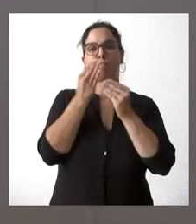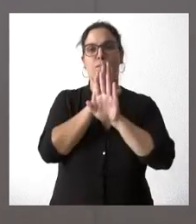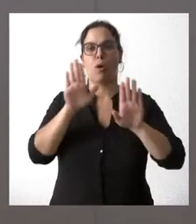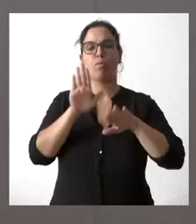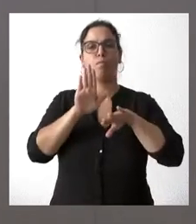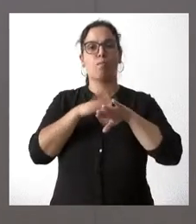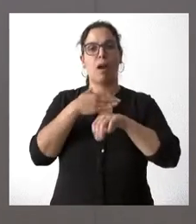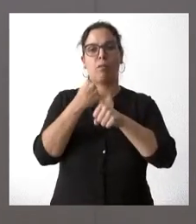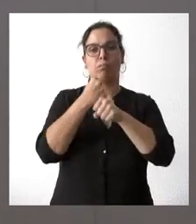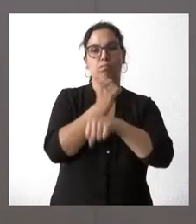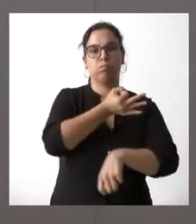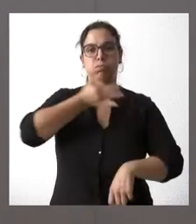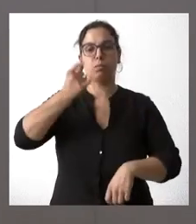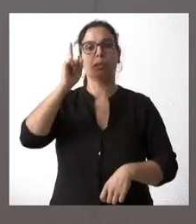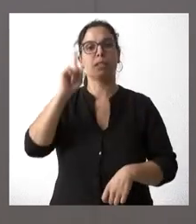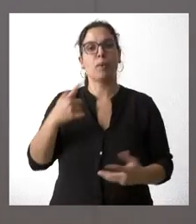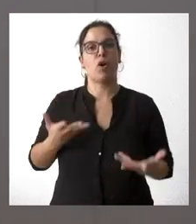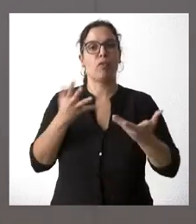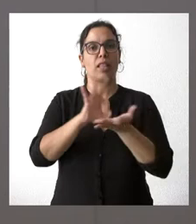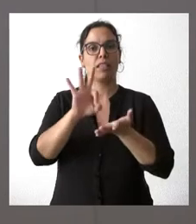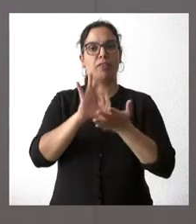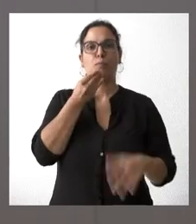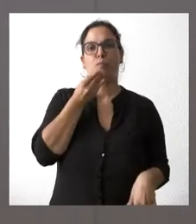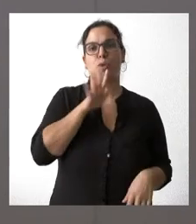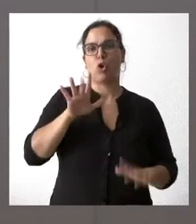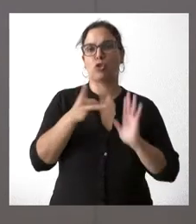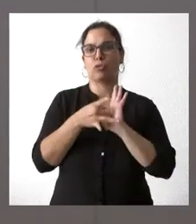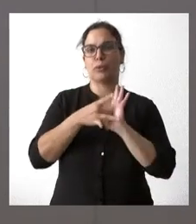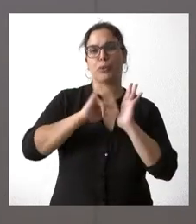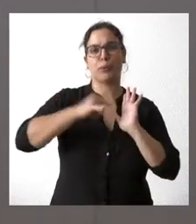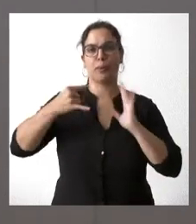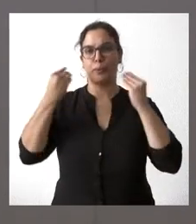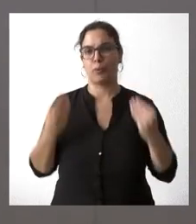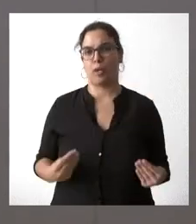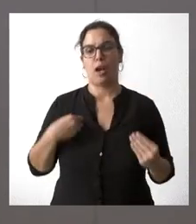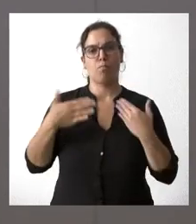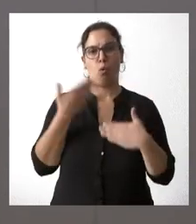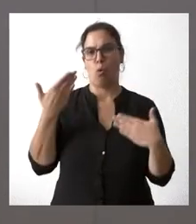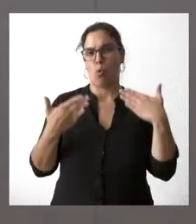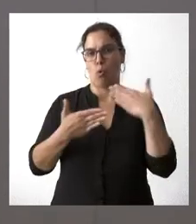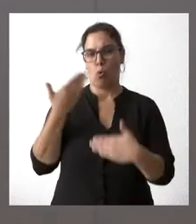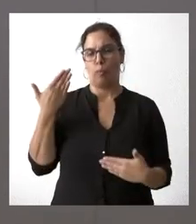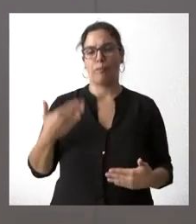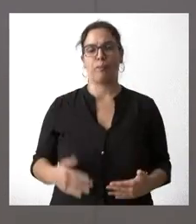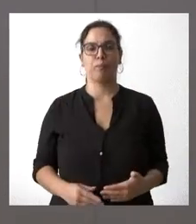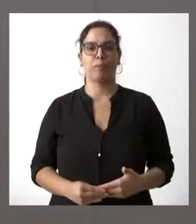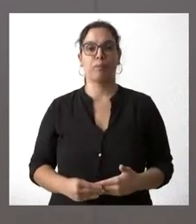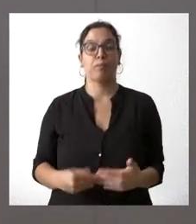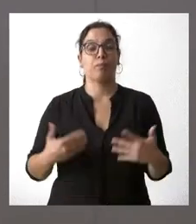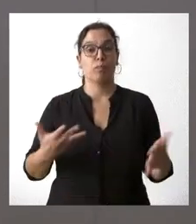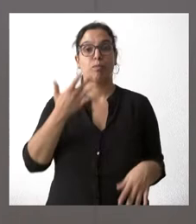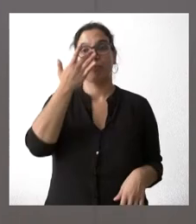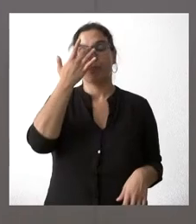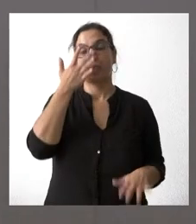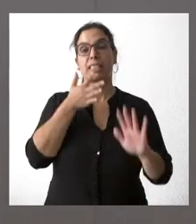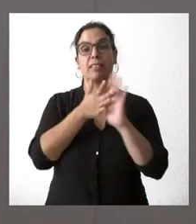eficacia y también de prestación de servicios de alta tecnología en las más modernas técnicas de resolución. Por tanto, se trata no